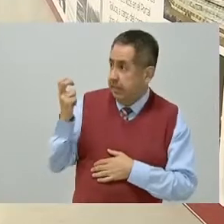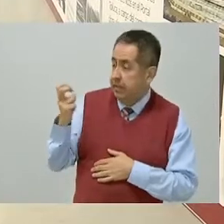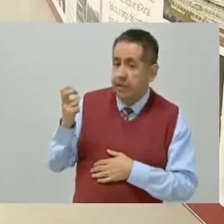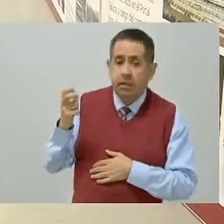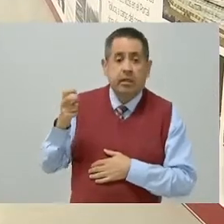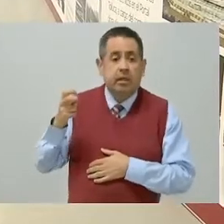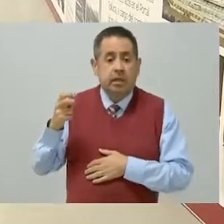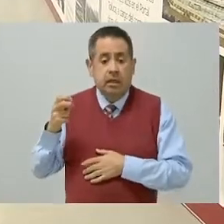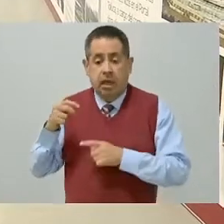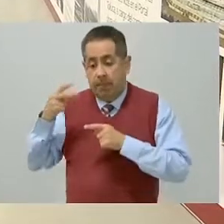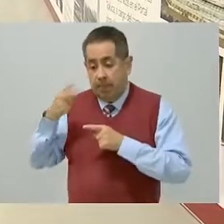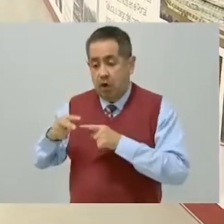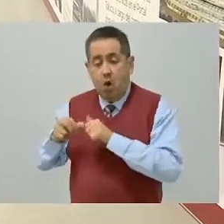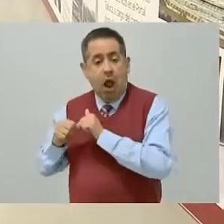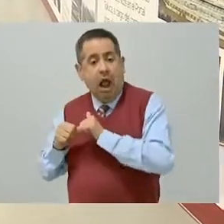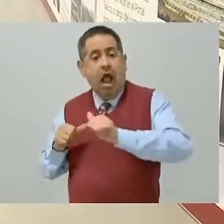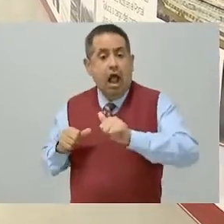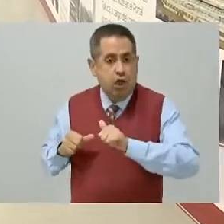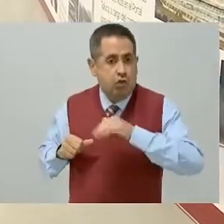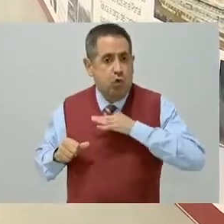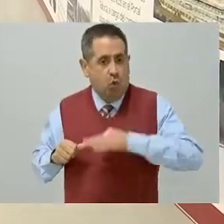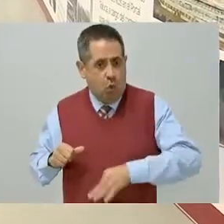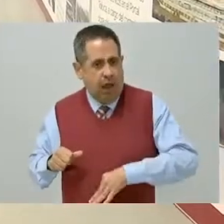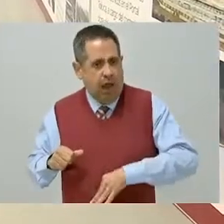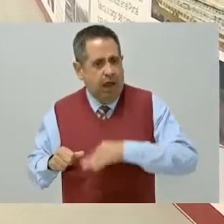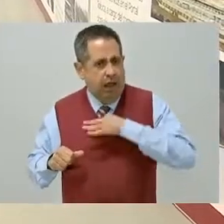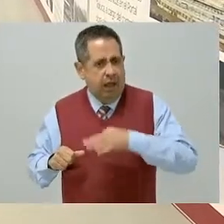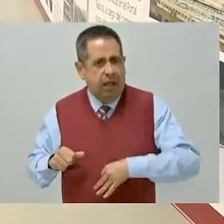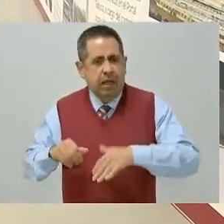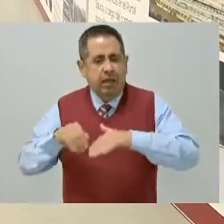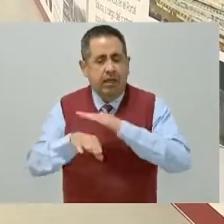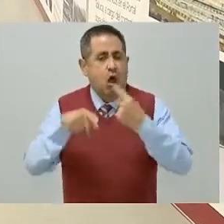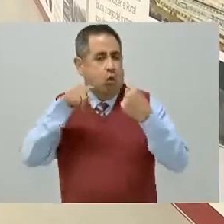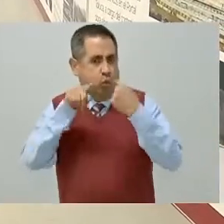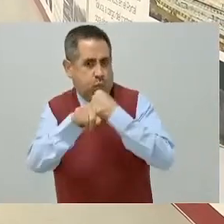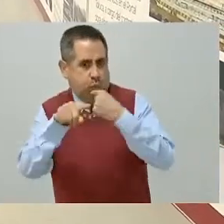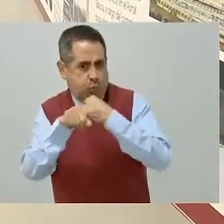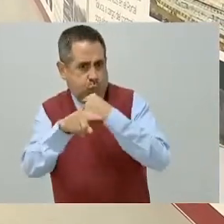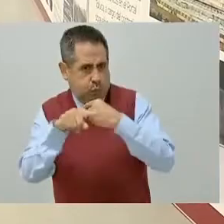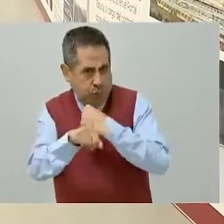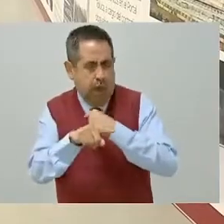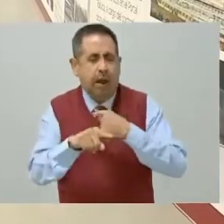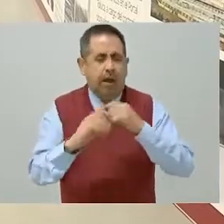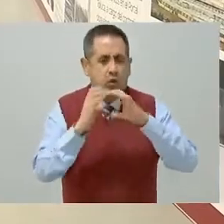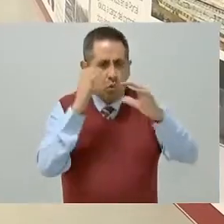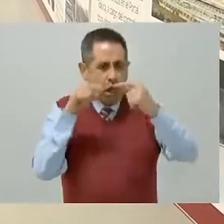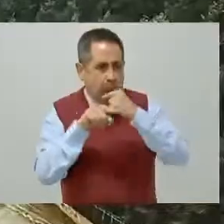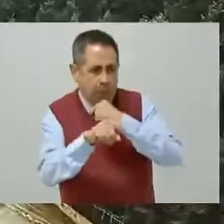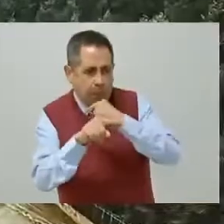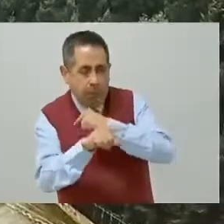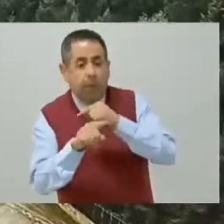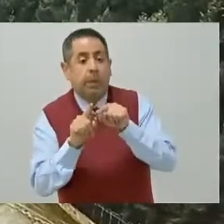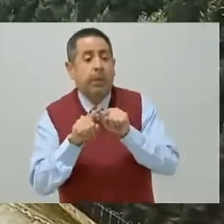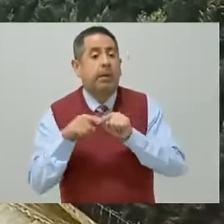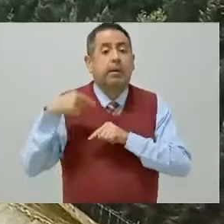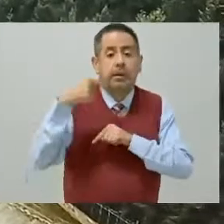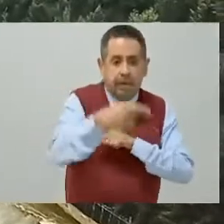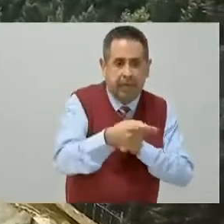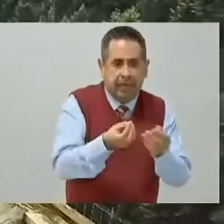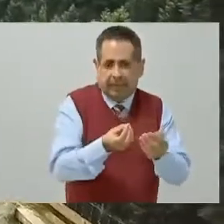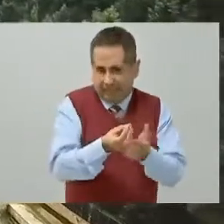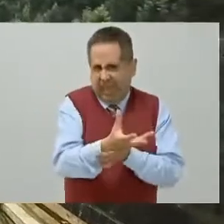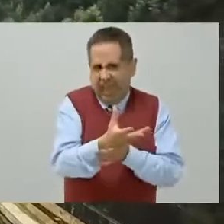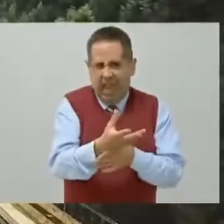Toluca, de la salida o entrada del bitúnel, y esta es la otra zona de la salida